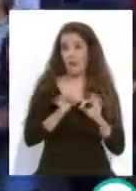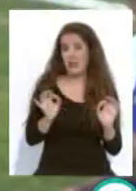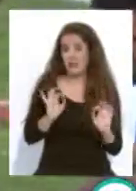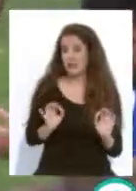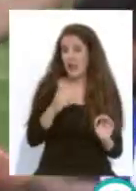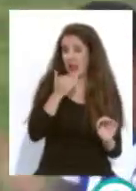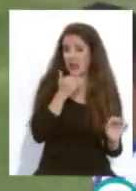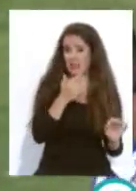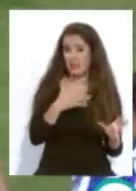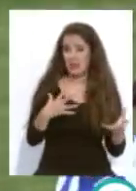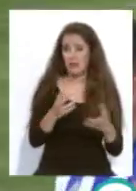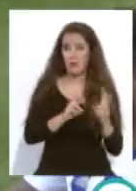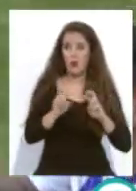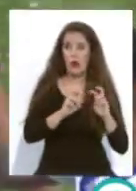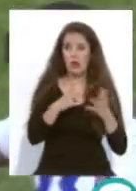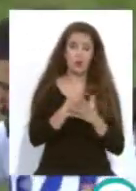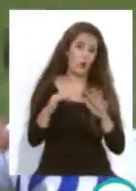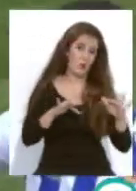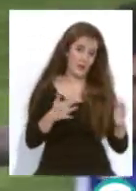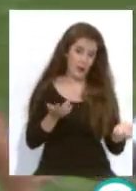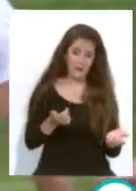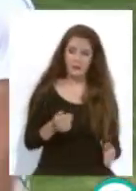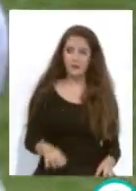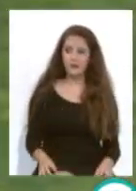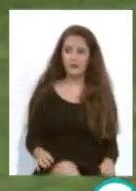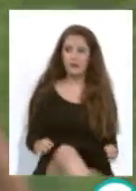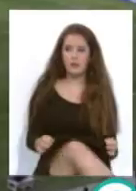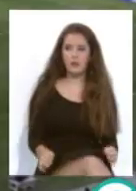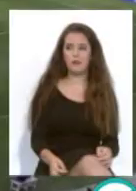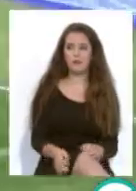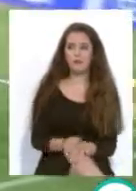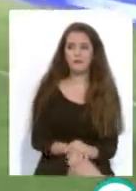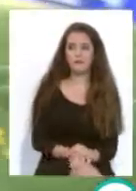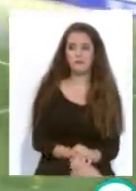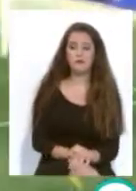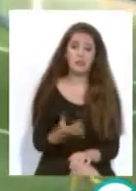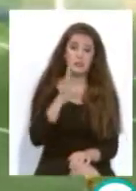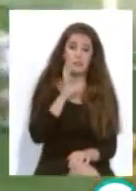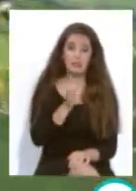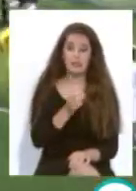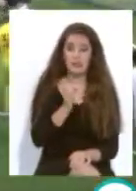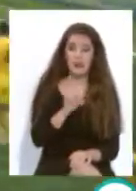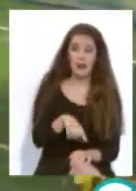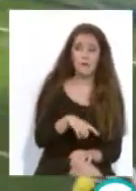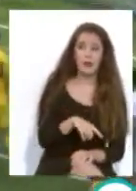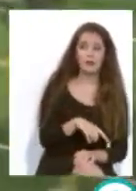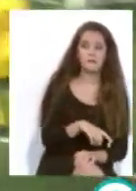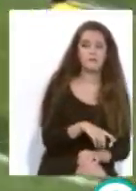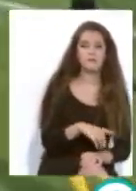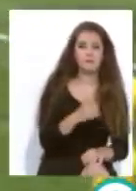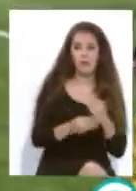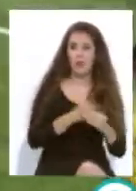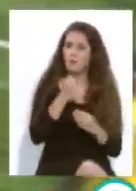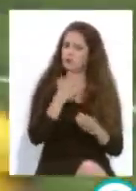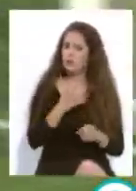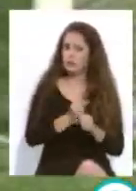ahí todo lo que se mueva. La verdad que, bueno, Sabia Nueva, el que también hizo un buen trabajo en el